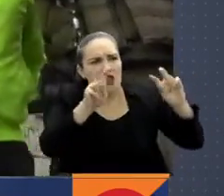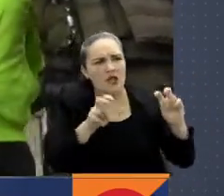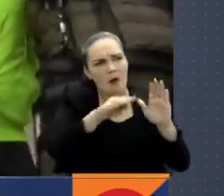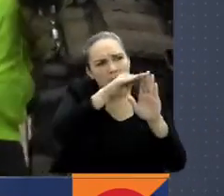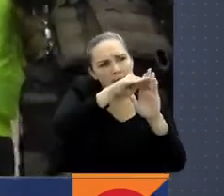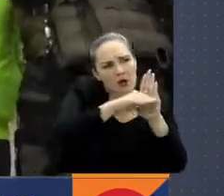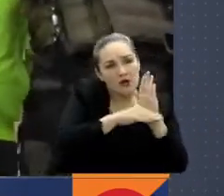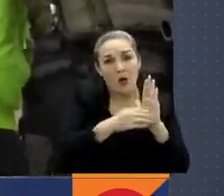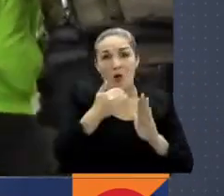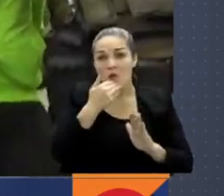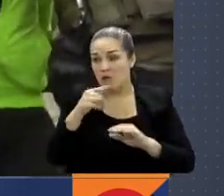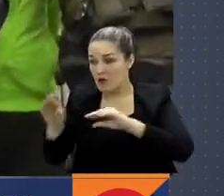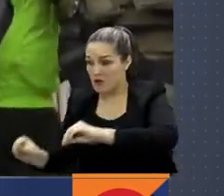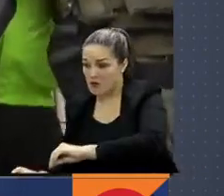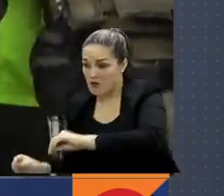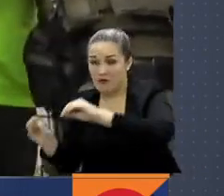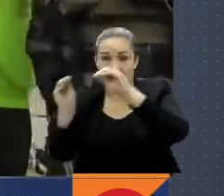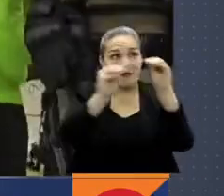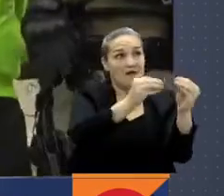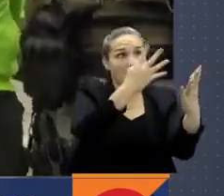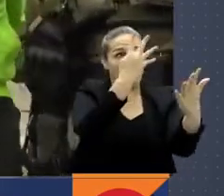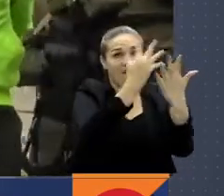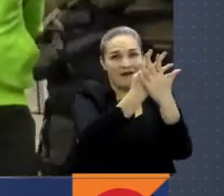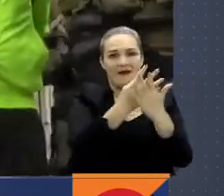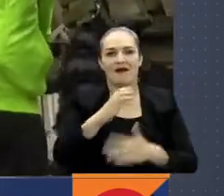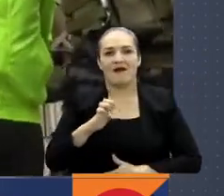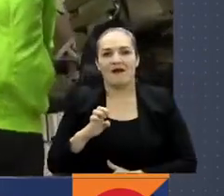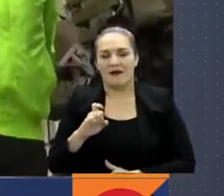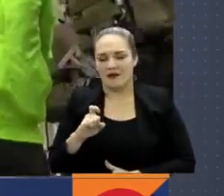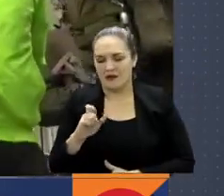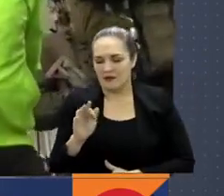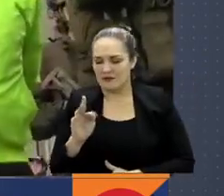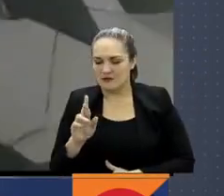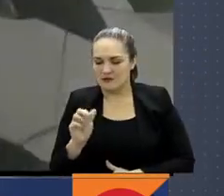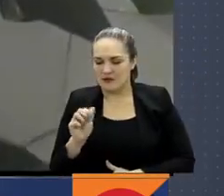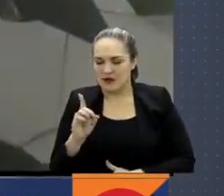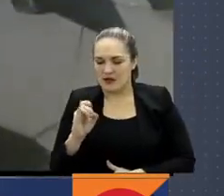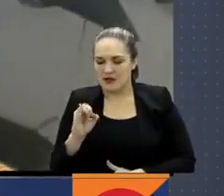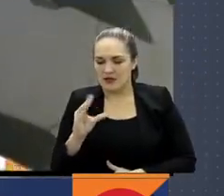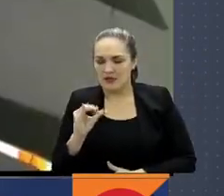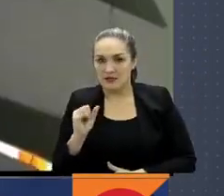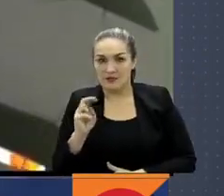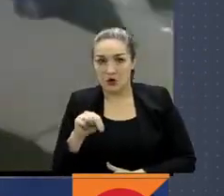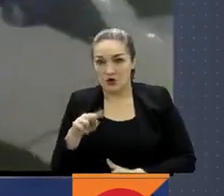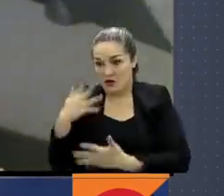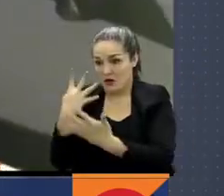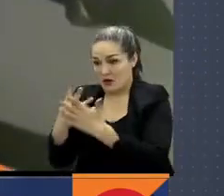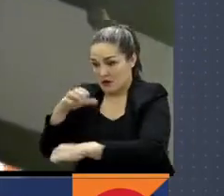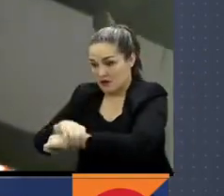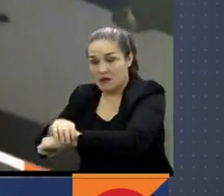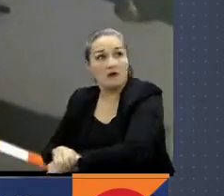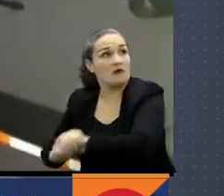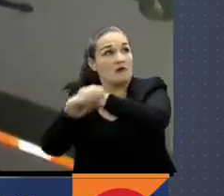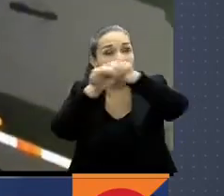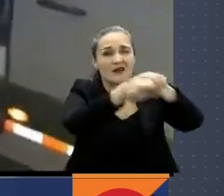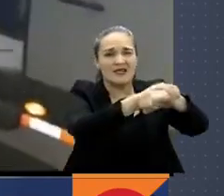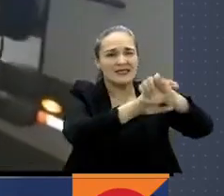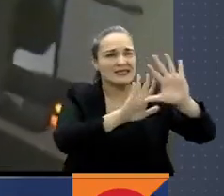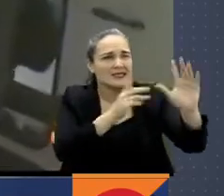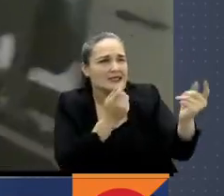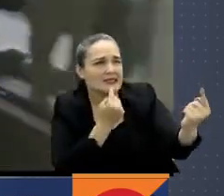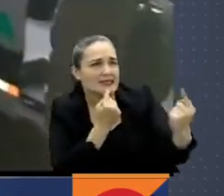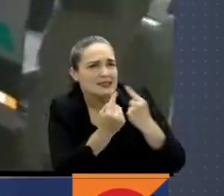ellos cambiar los términos de la extradición. Aunque hace unas horas también desde Estados Unidos se confirmó que, como no